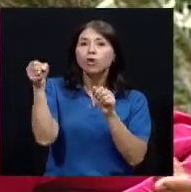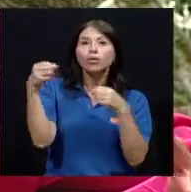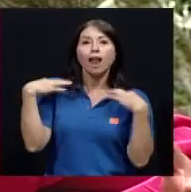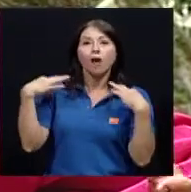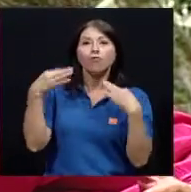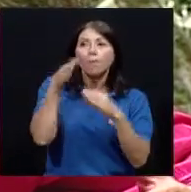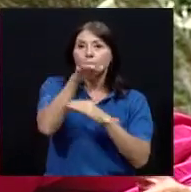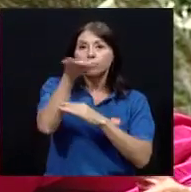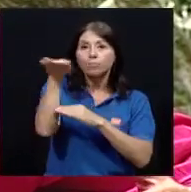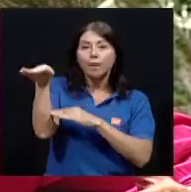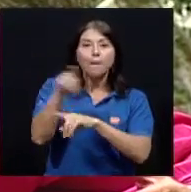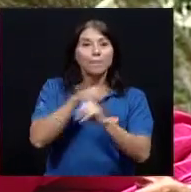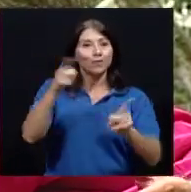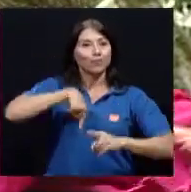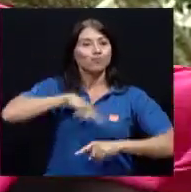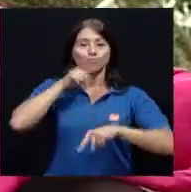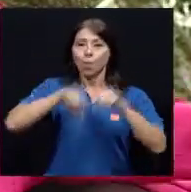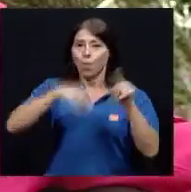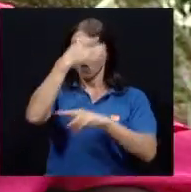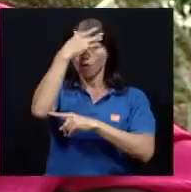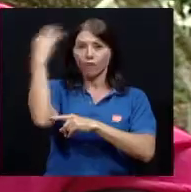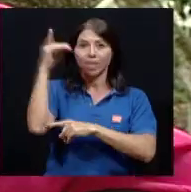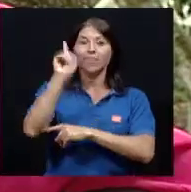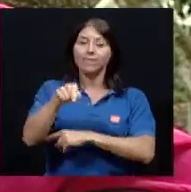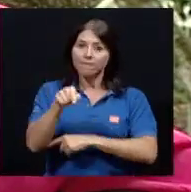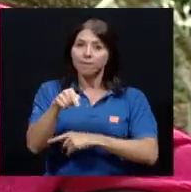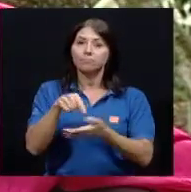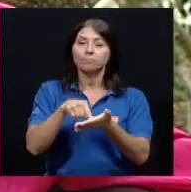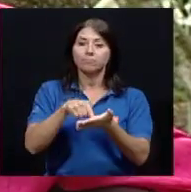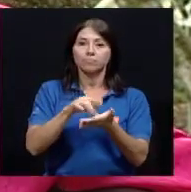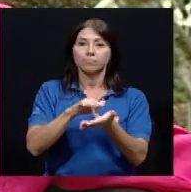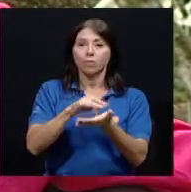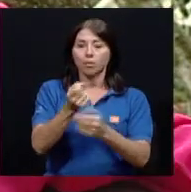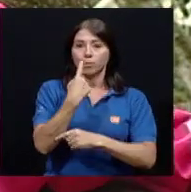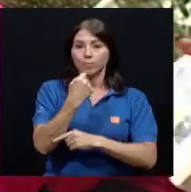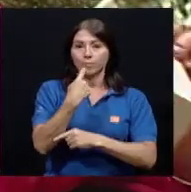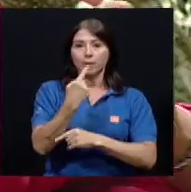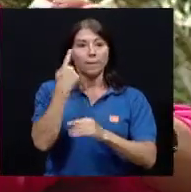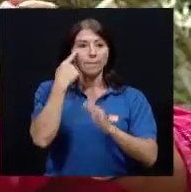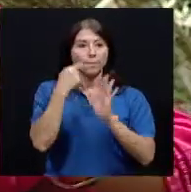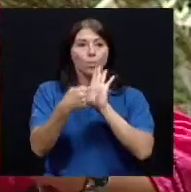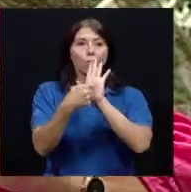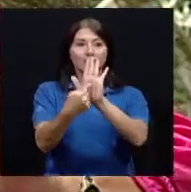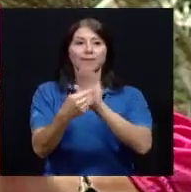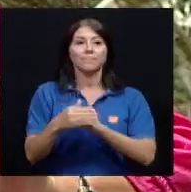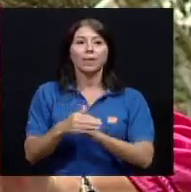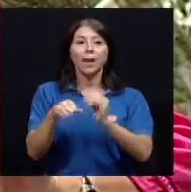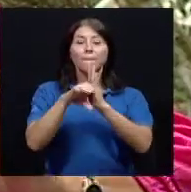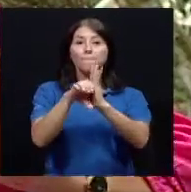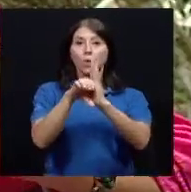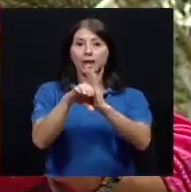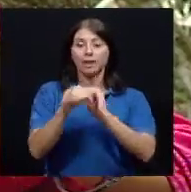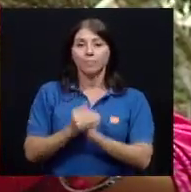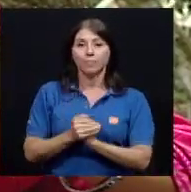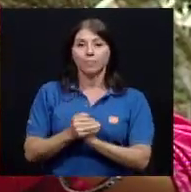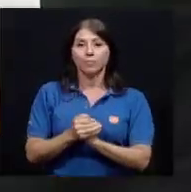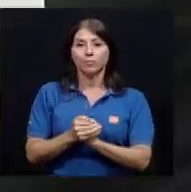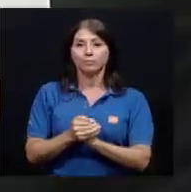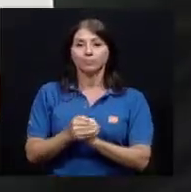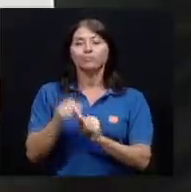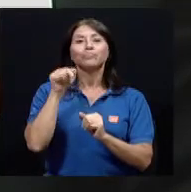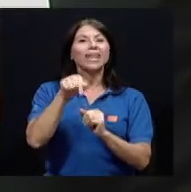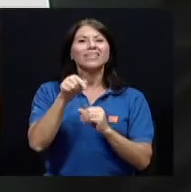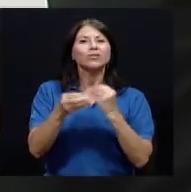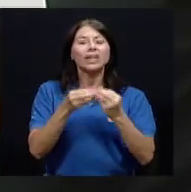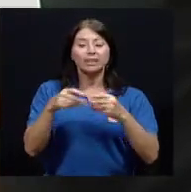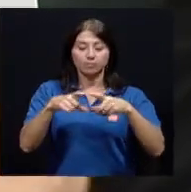traigo algunas muestras de cosas que podemos utilizar por ejemplo este es un tipo de pastillero que se puede utilizar donde